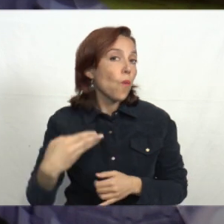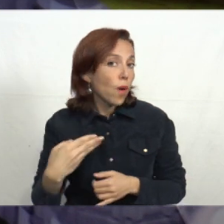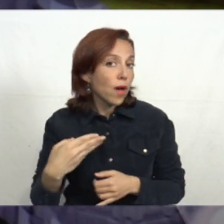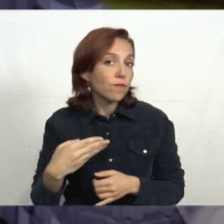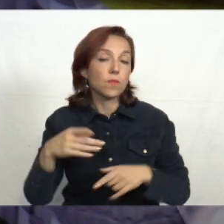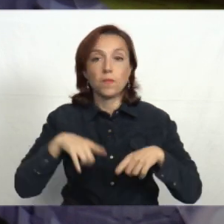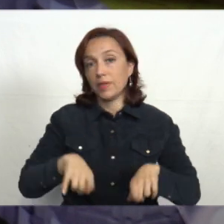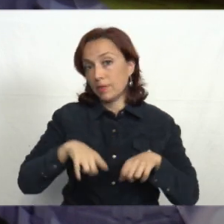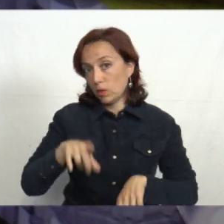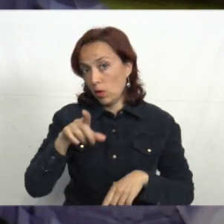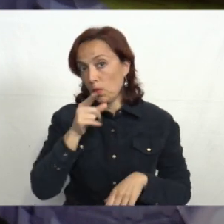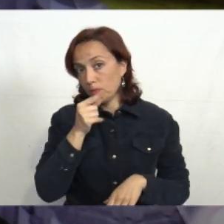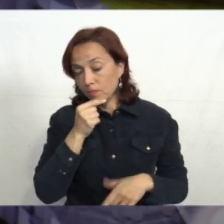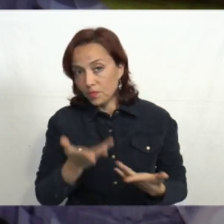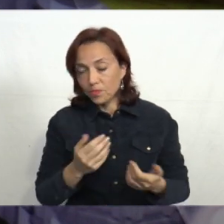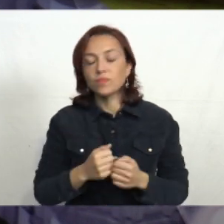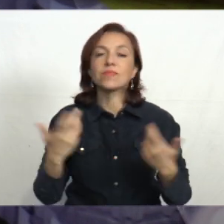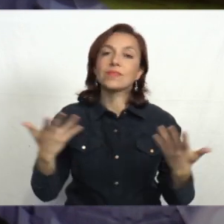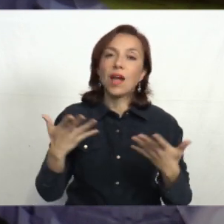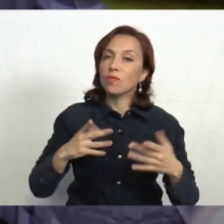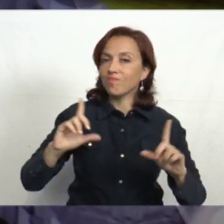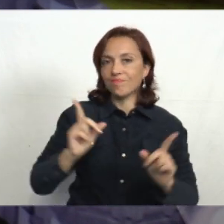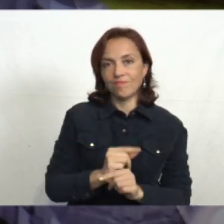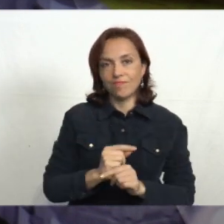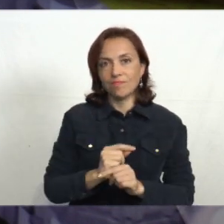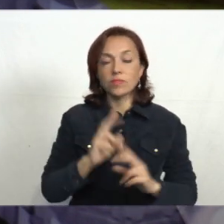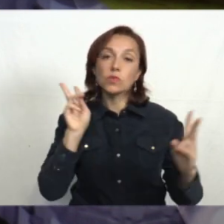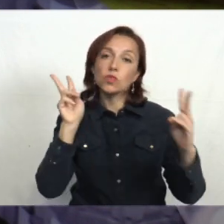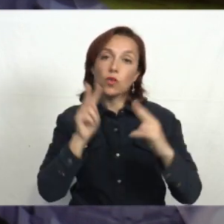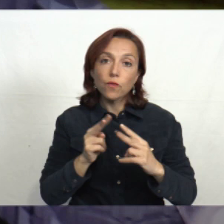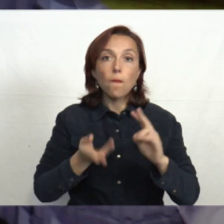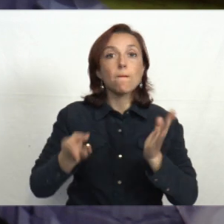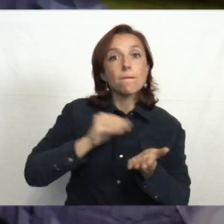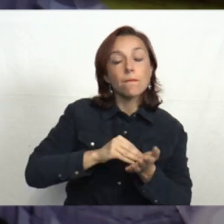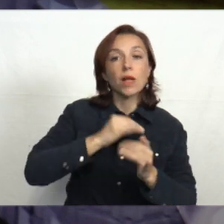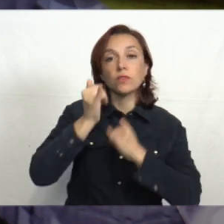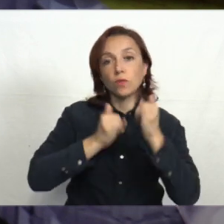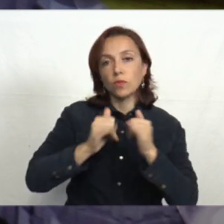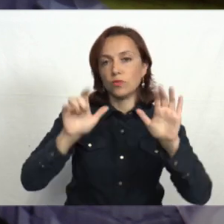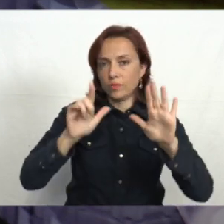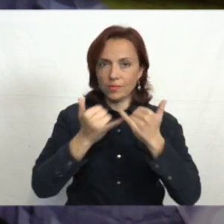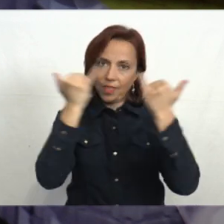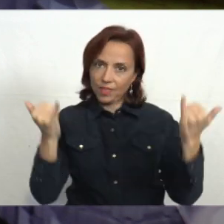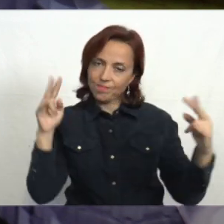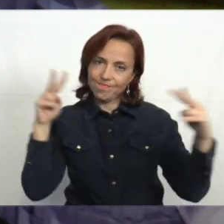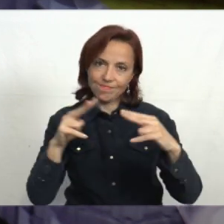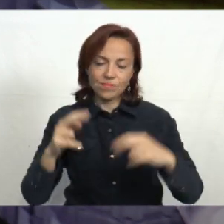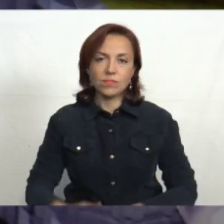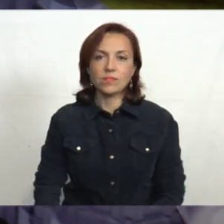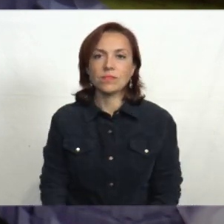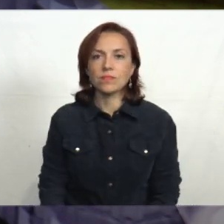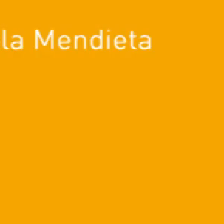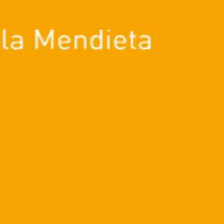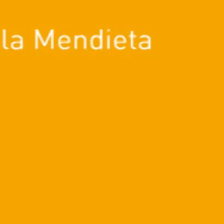.minterior.gov.v. Ahora sí, esto ha sido todo. Nos reencontramos con más información en 7 días. Hasta entonces.